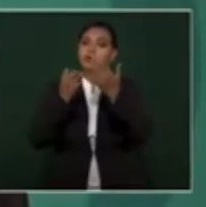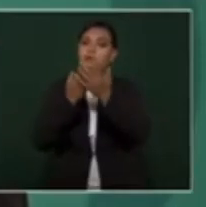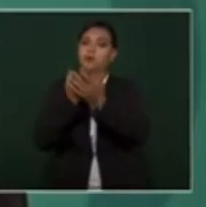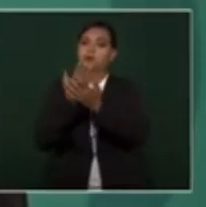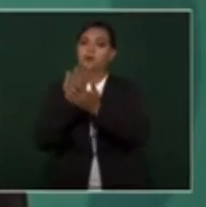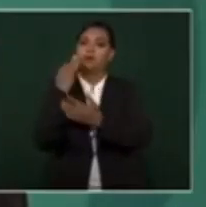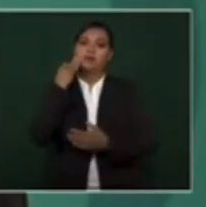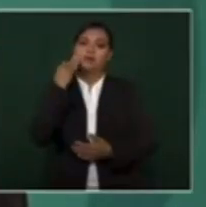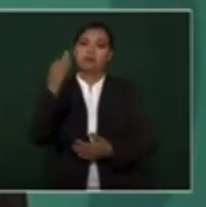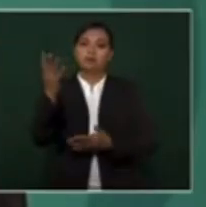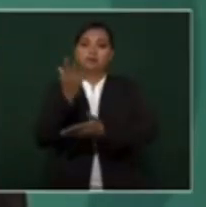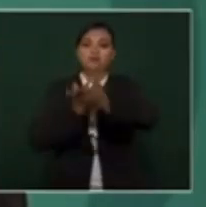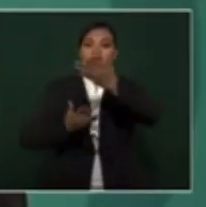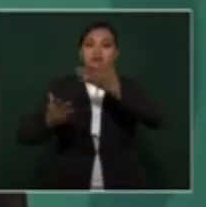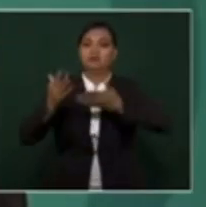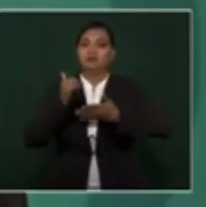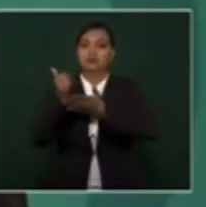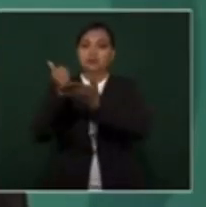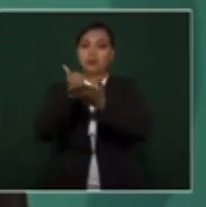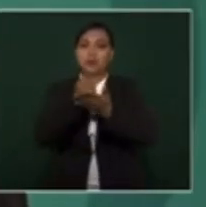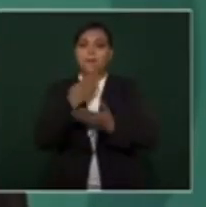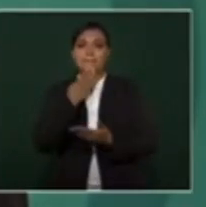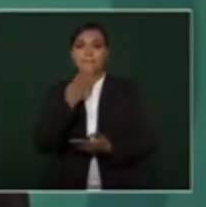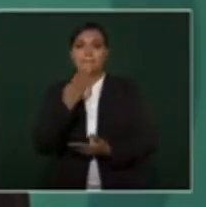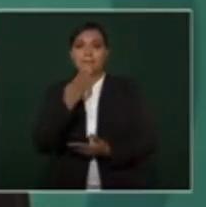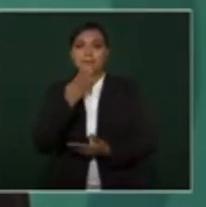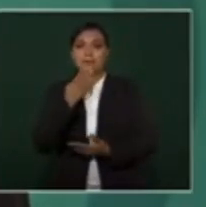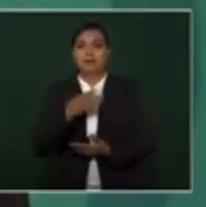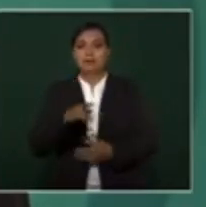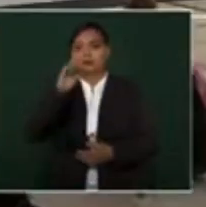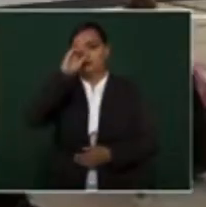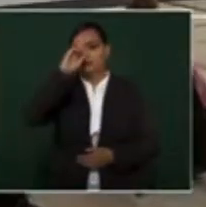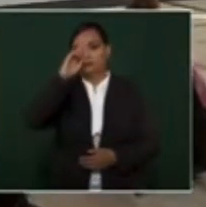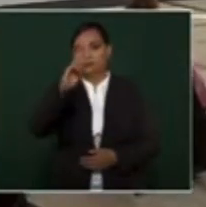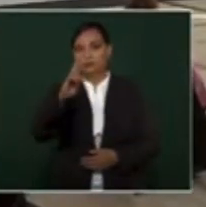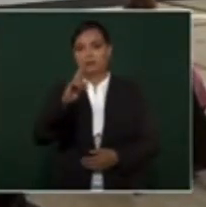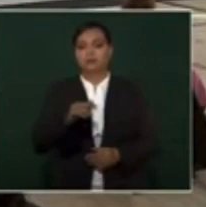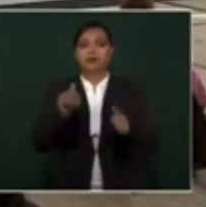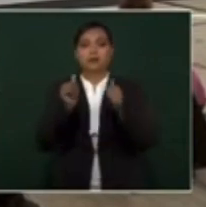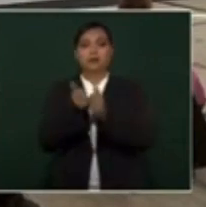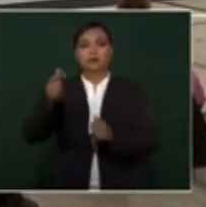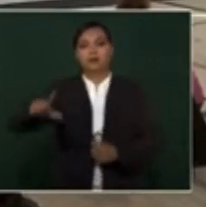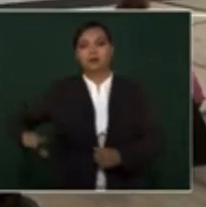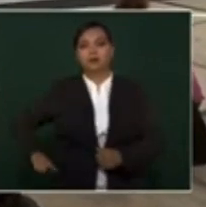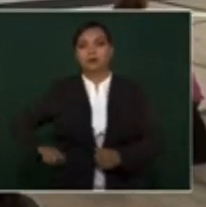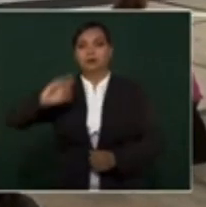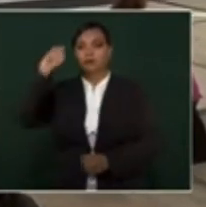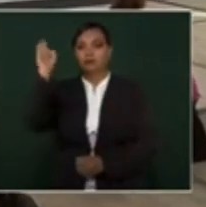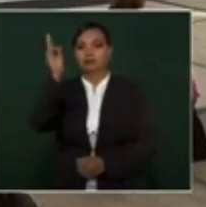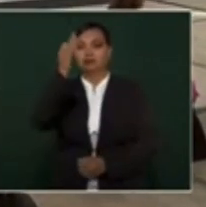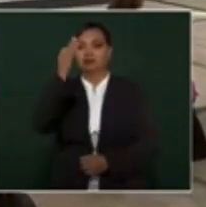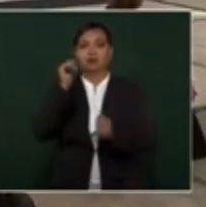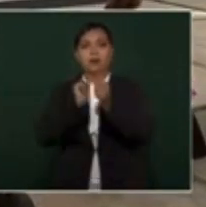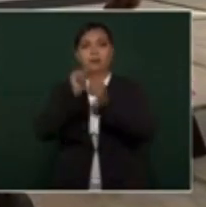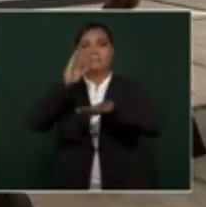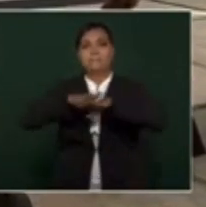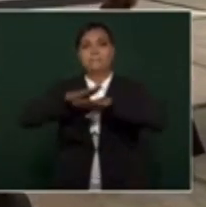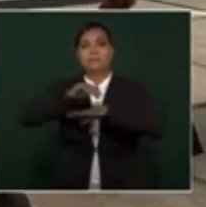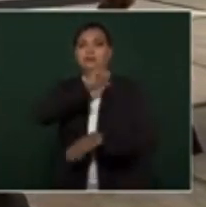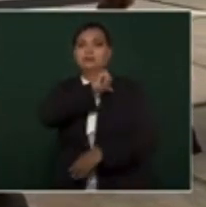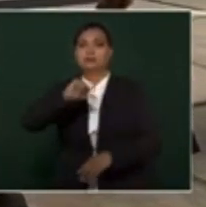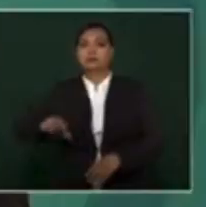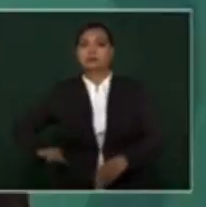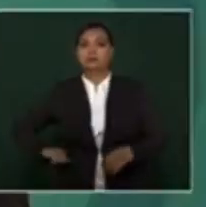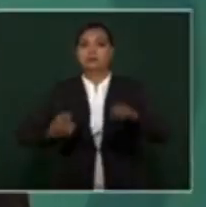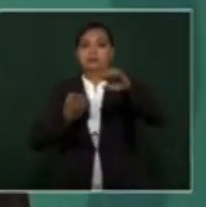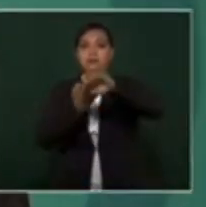etapa de colaboración positiva y respetuosa con el gobierno federal y con los ayuntamientos del